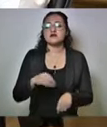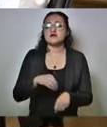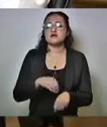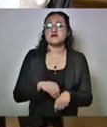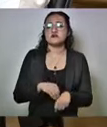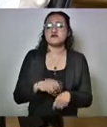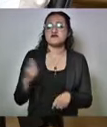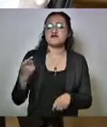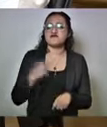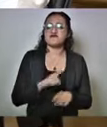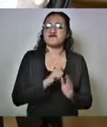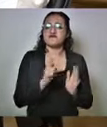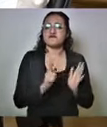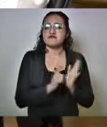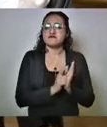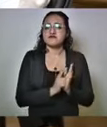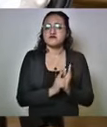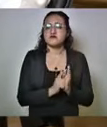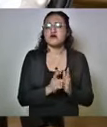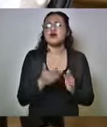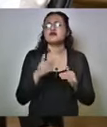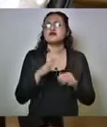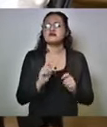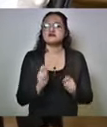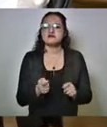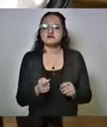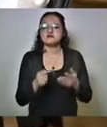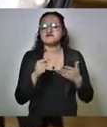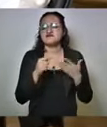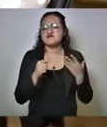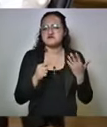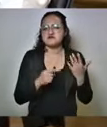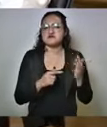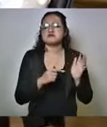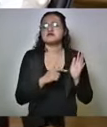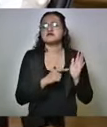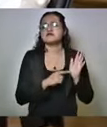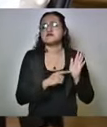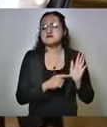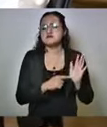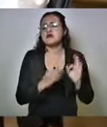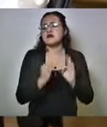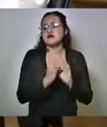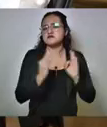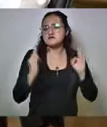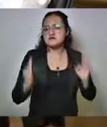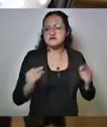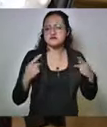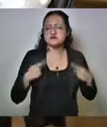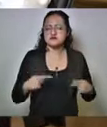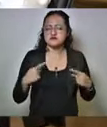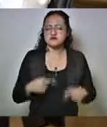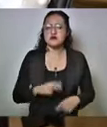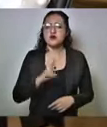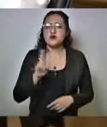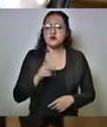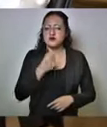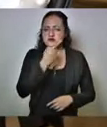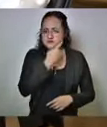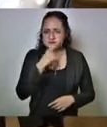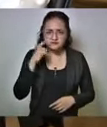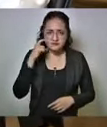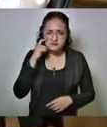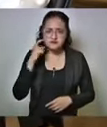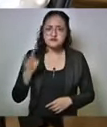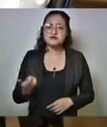sobre sanadistancia, sobre uso de cubrebocas, sobre confinamiento,